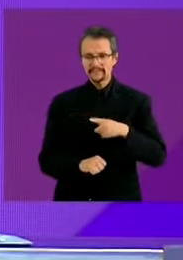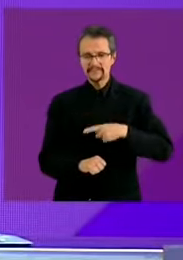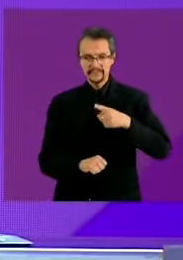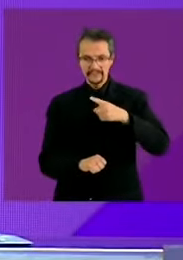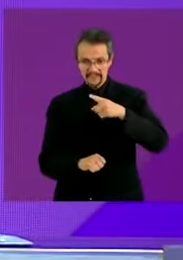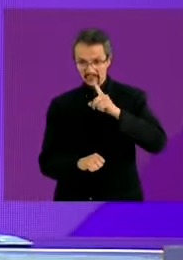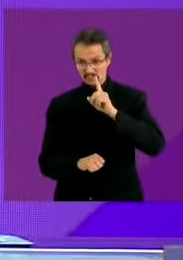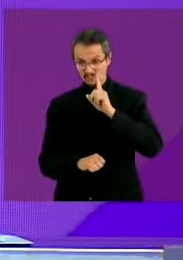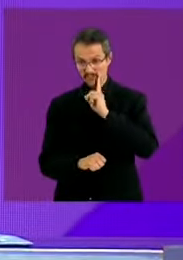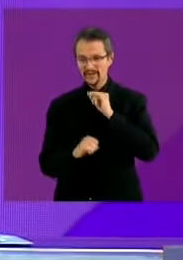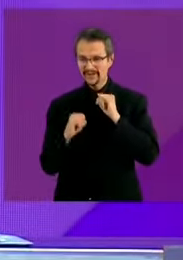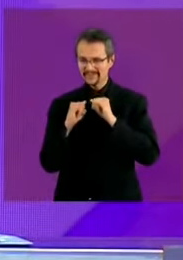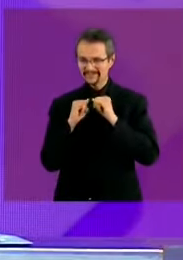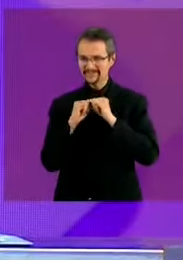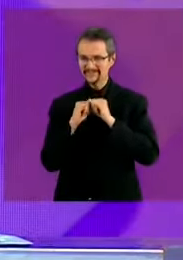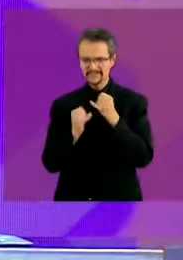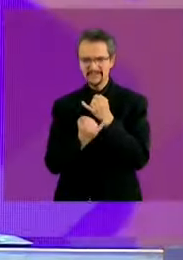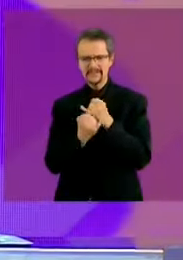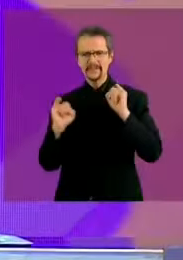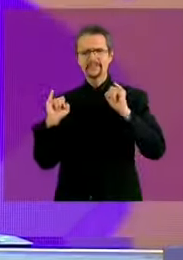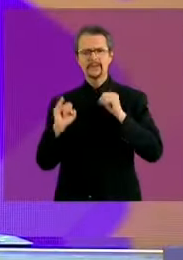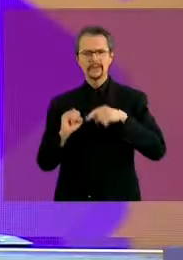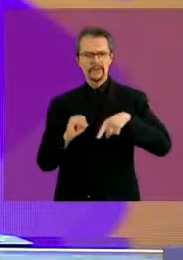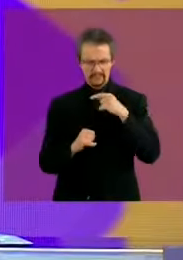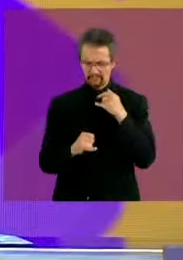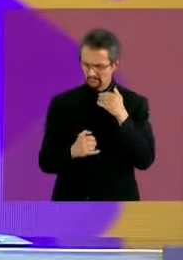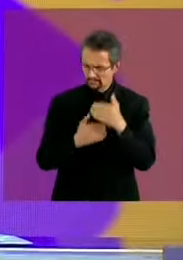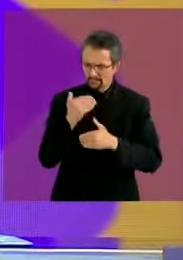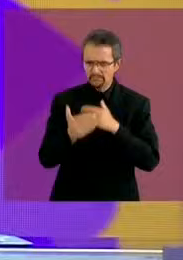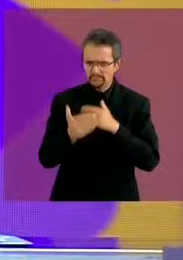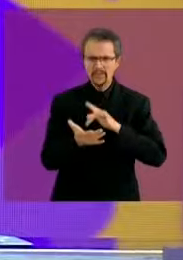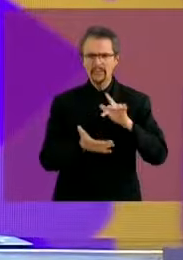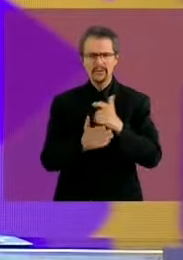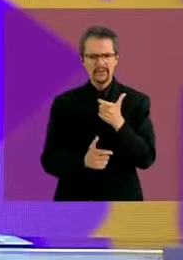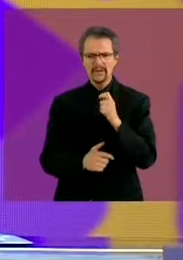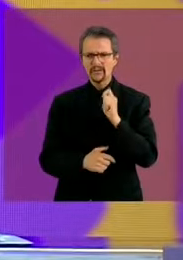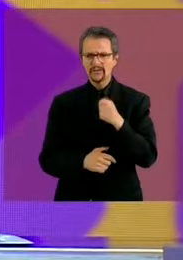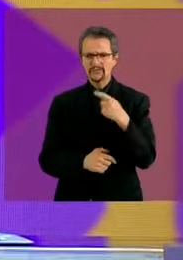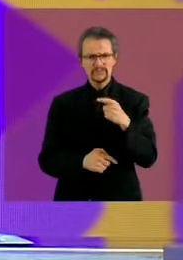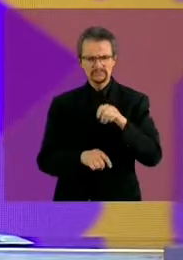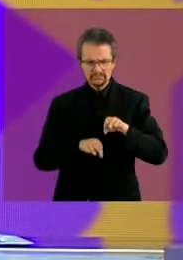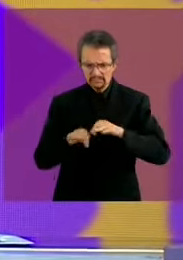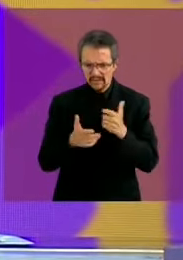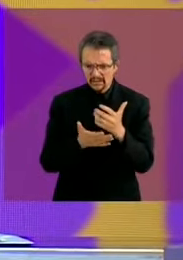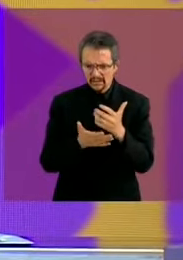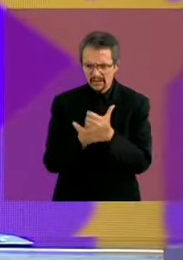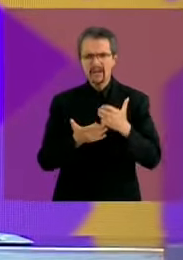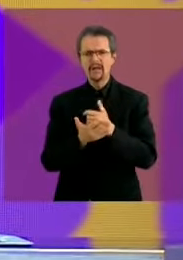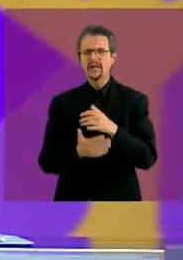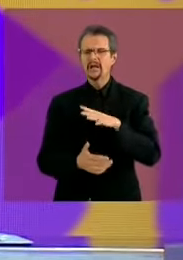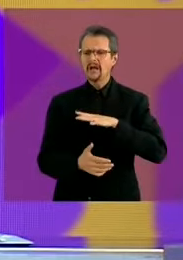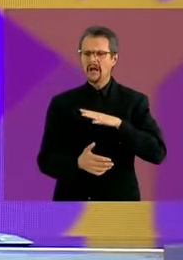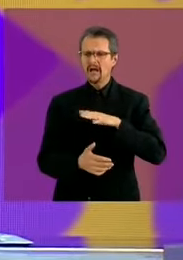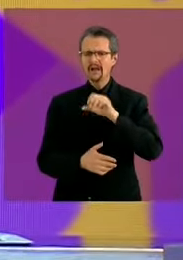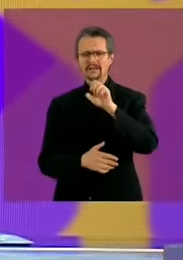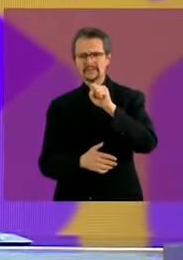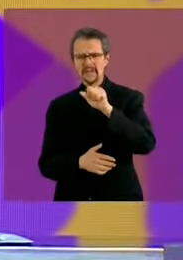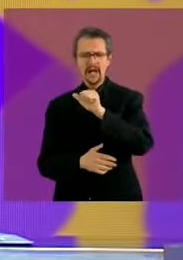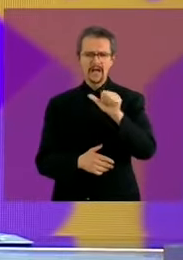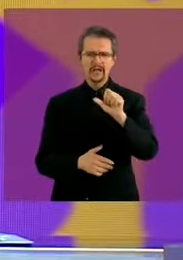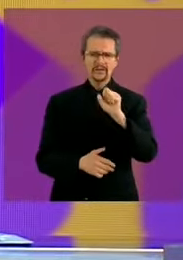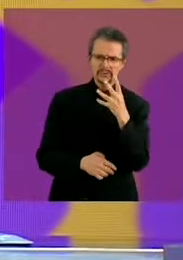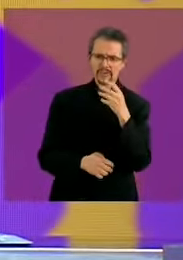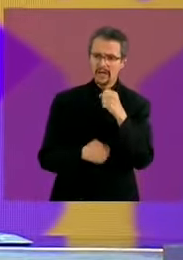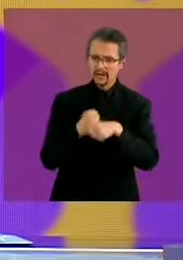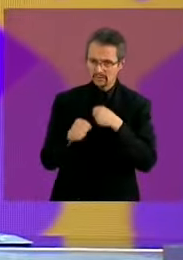autonomías de las mujeres la autonomía económica y por eso el apoyo de 60 64 años y seguir apoyando a